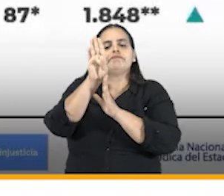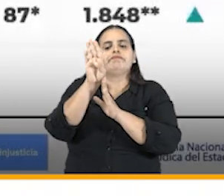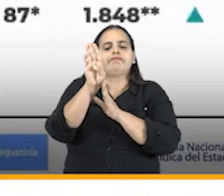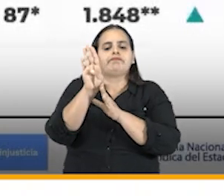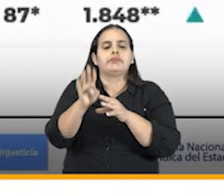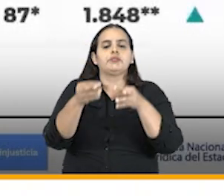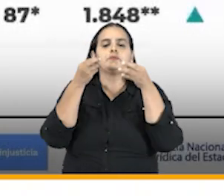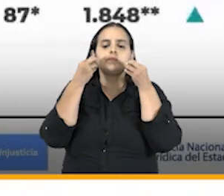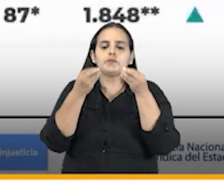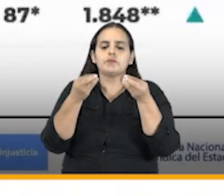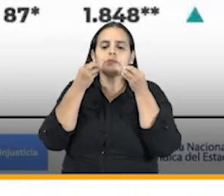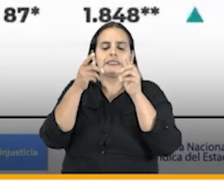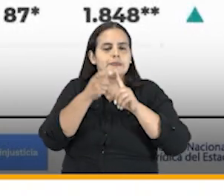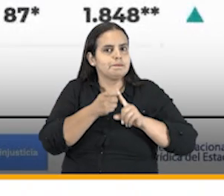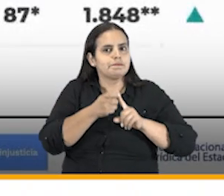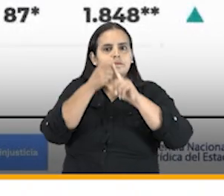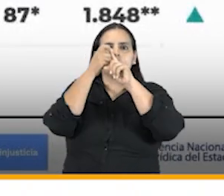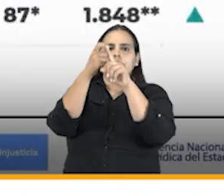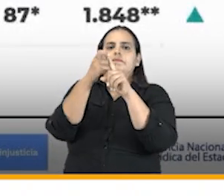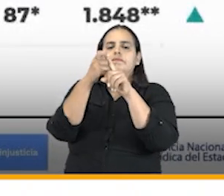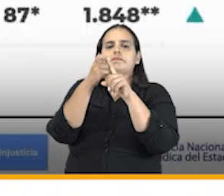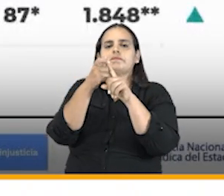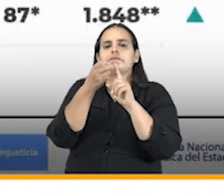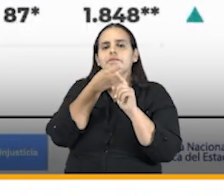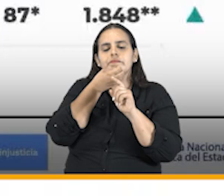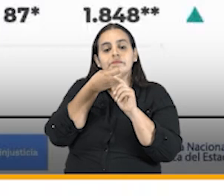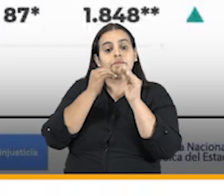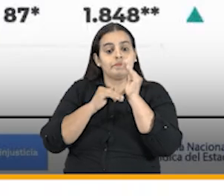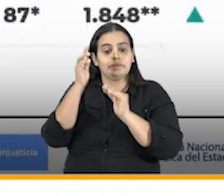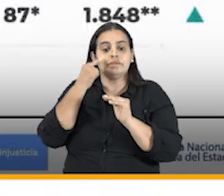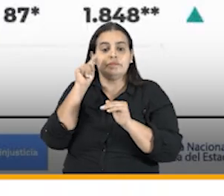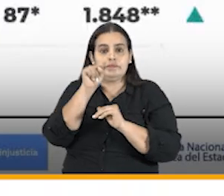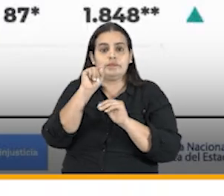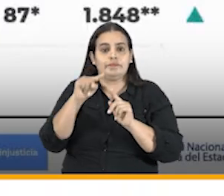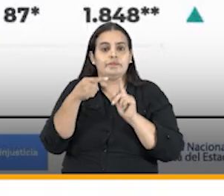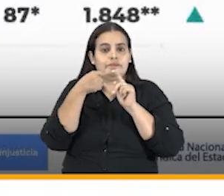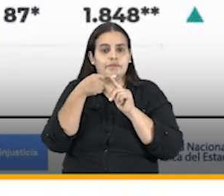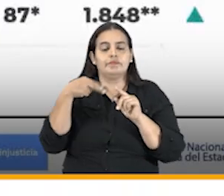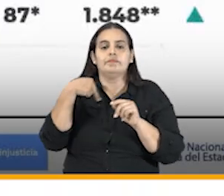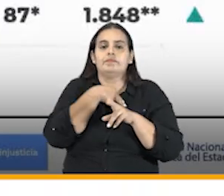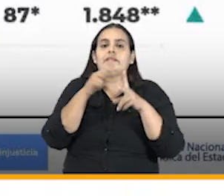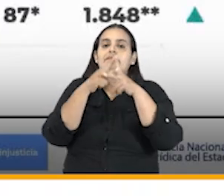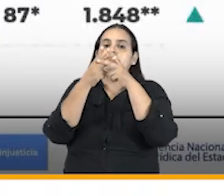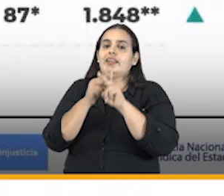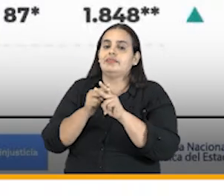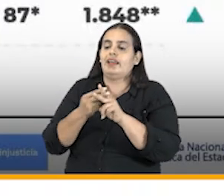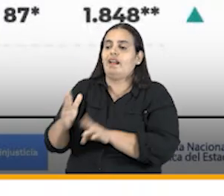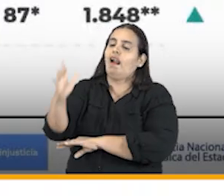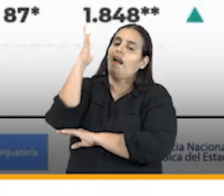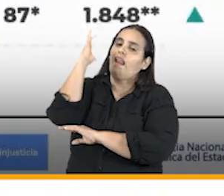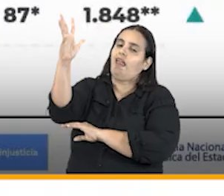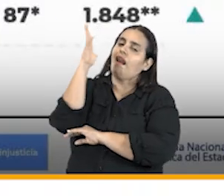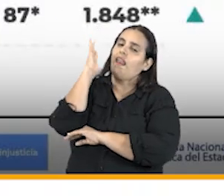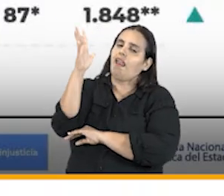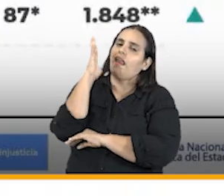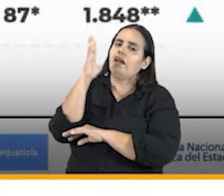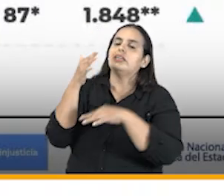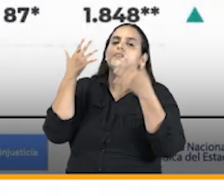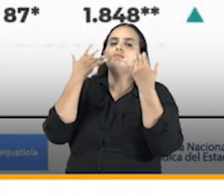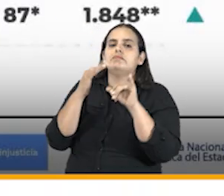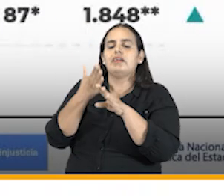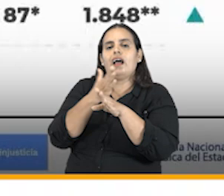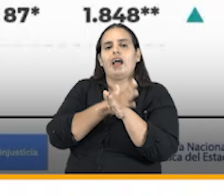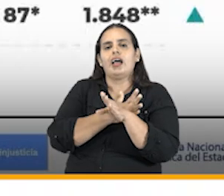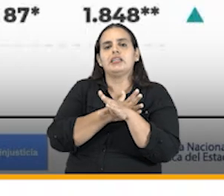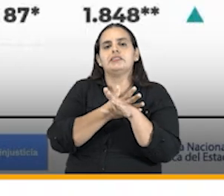muy muy especial resalto primero nuestros talleres y conferencias pasamos